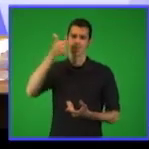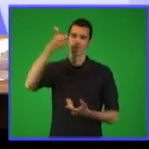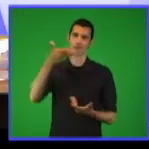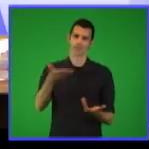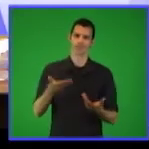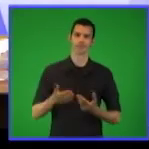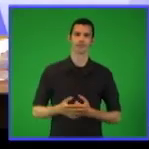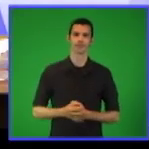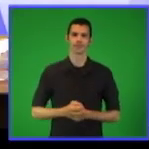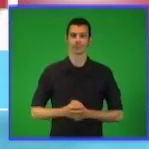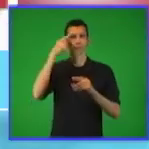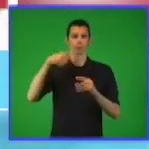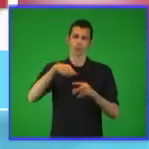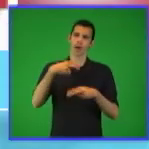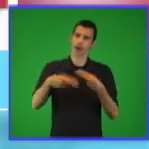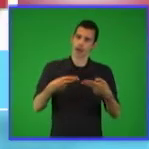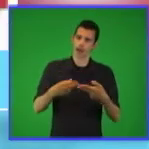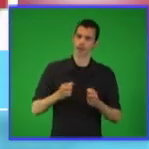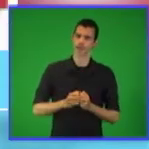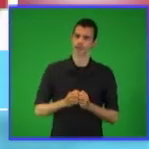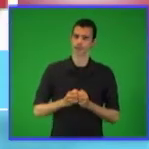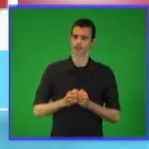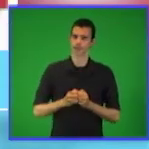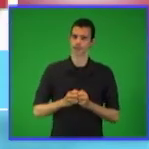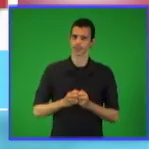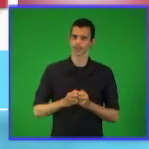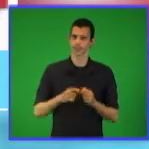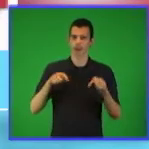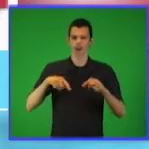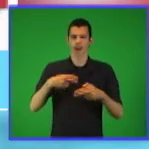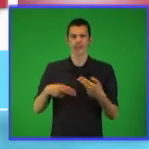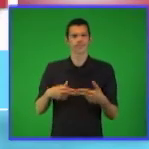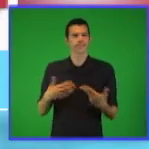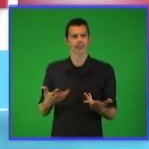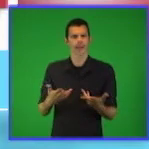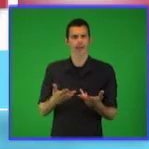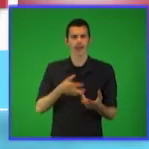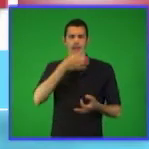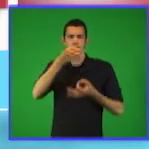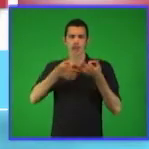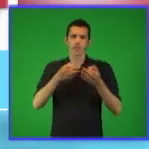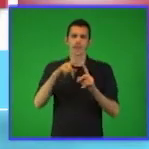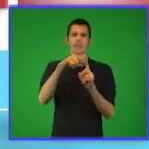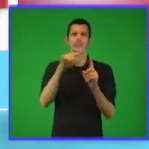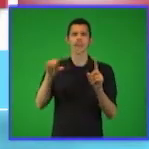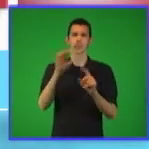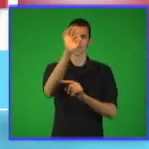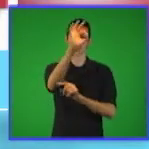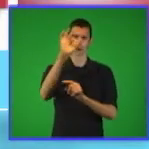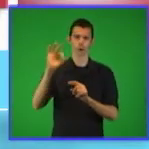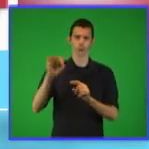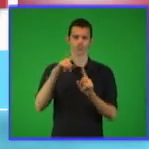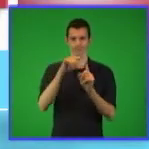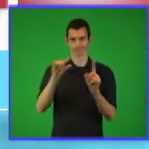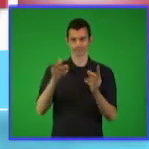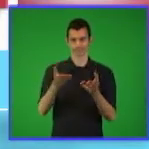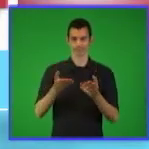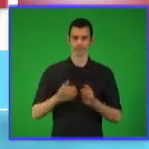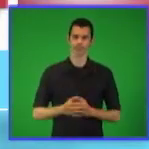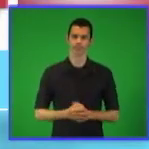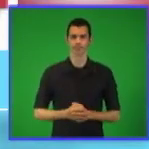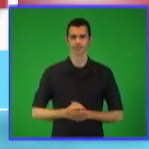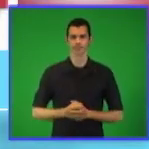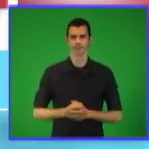referido al tanto por ciento. El tratamiento de este contenido aparece en el epígrafe 1